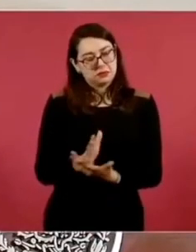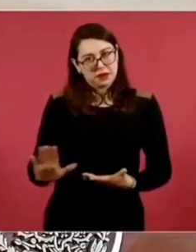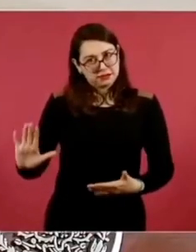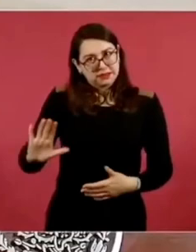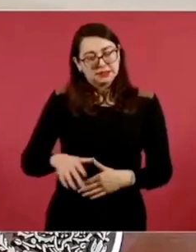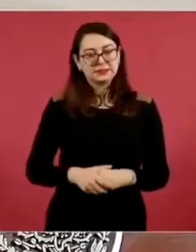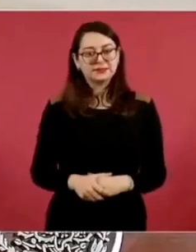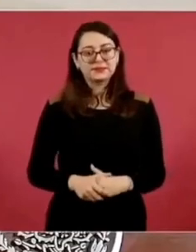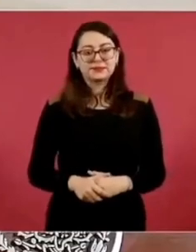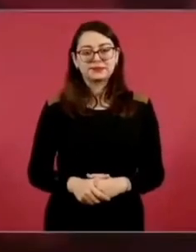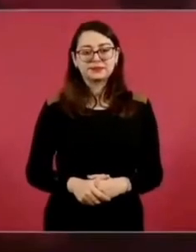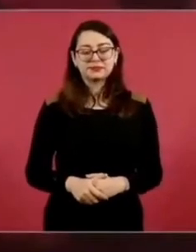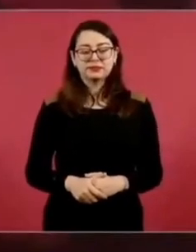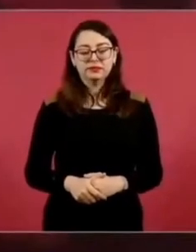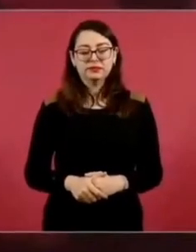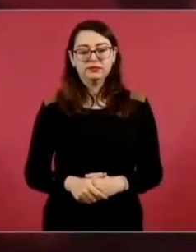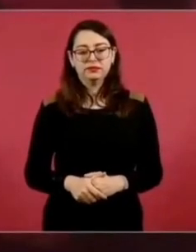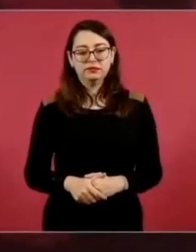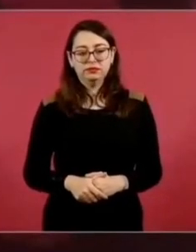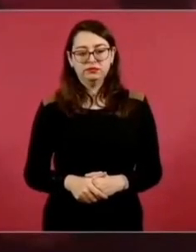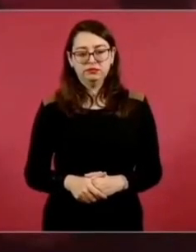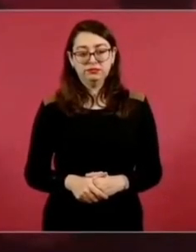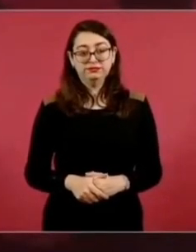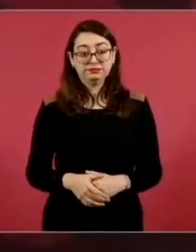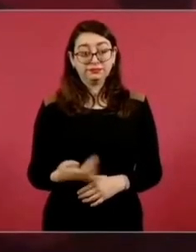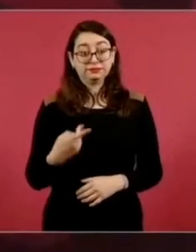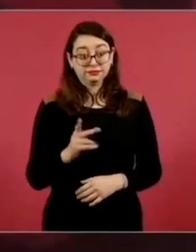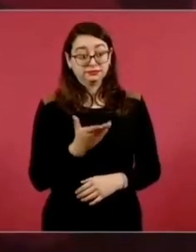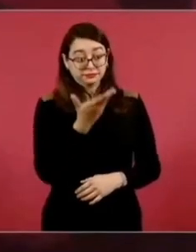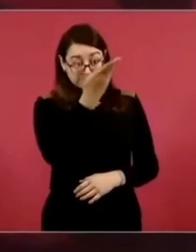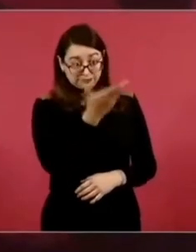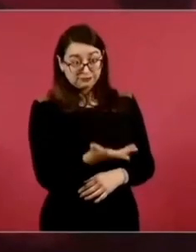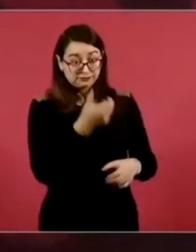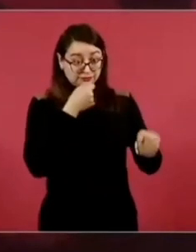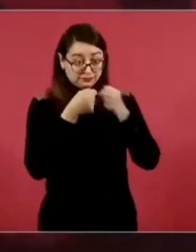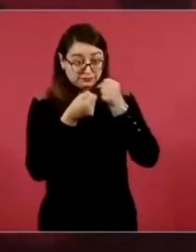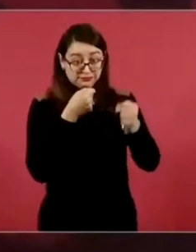Pero este es el personaje que tenemos aquí.